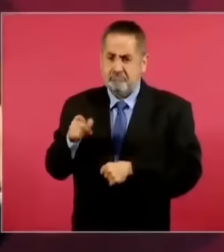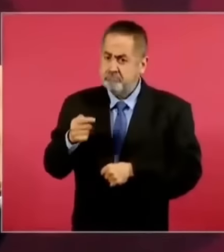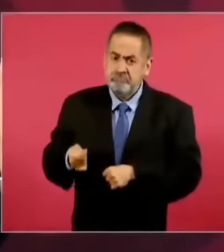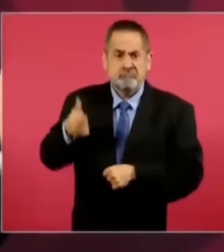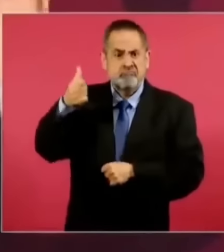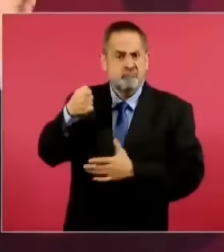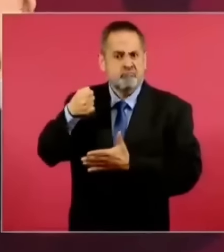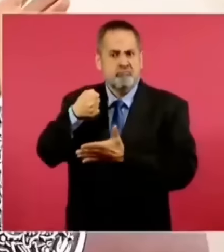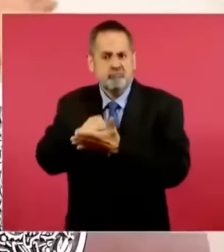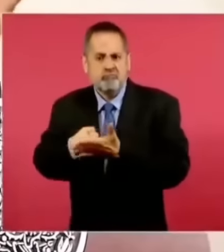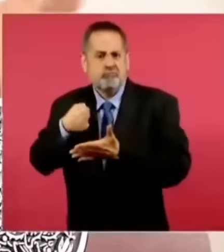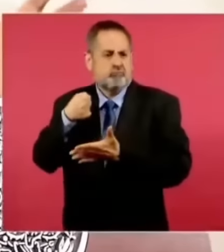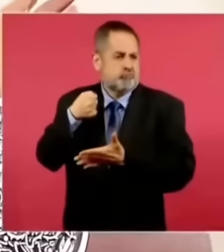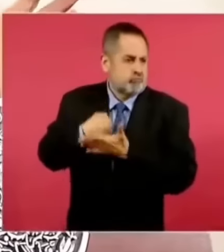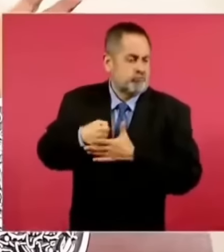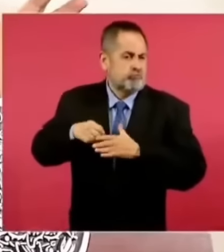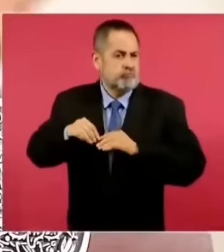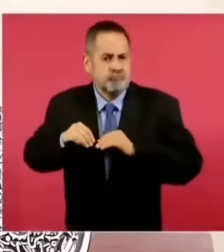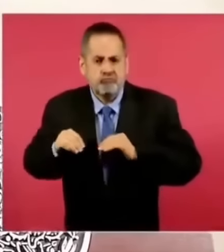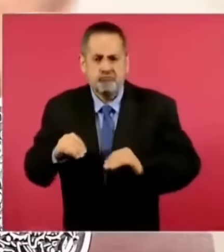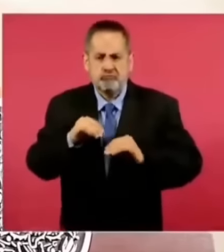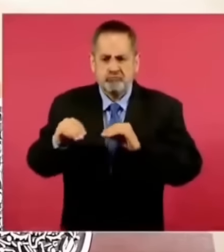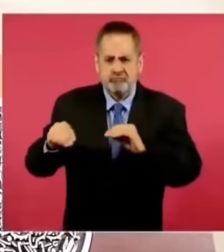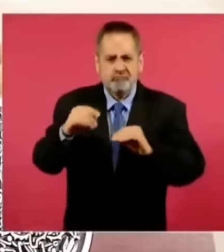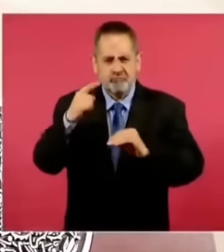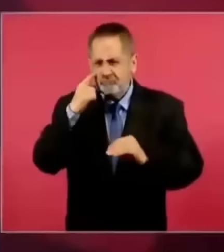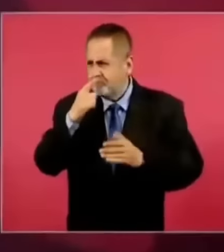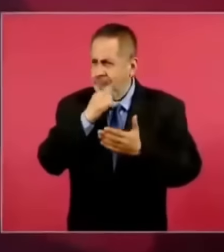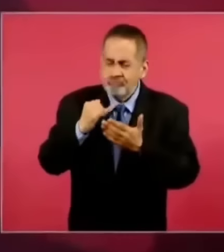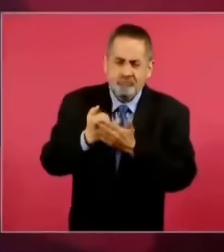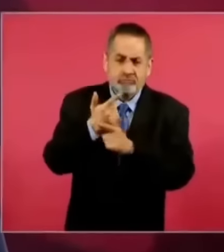del movimiento democrático de nuestro tiempo.